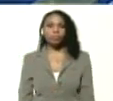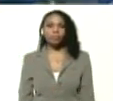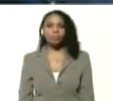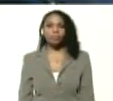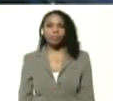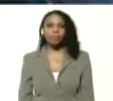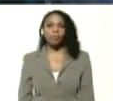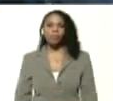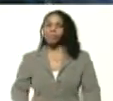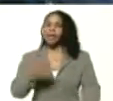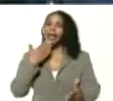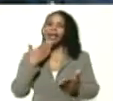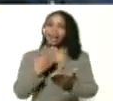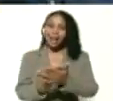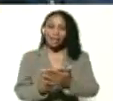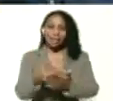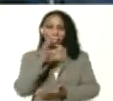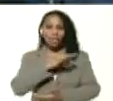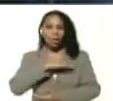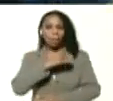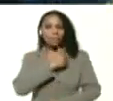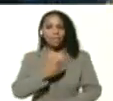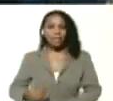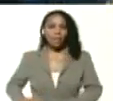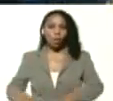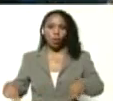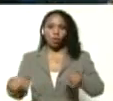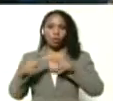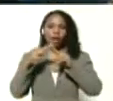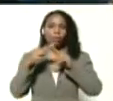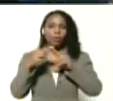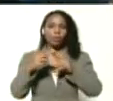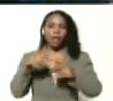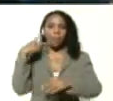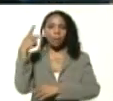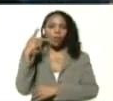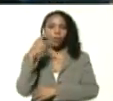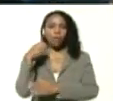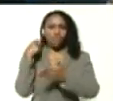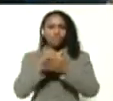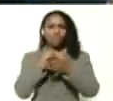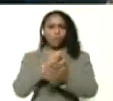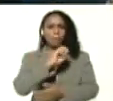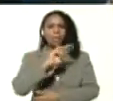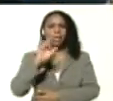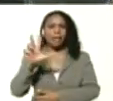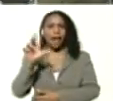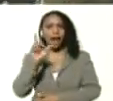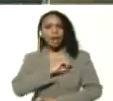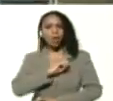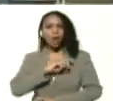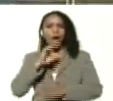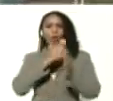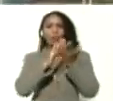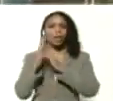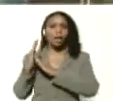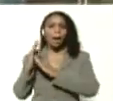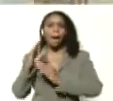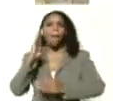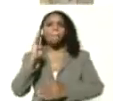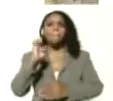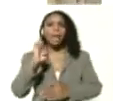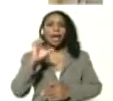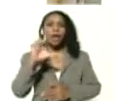muchas gracias señor presidente nos encontramos desde la parroquia combativa 23 de enero desde la comunidad Velutini